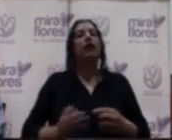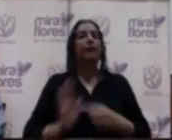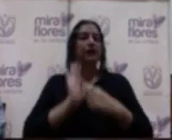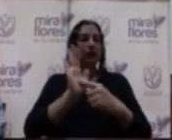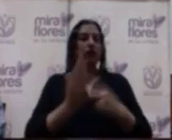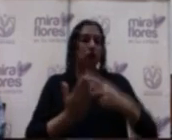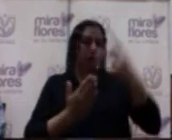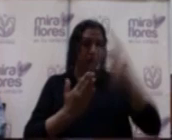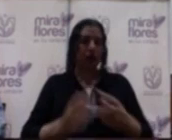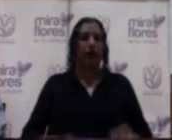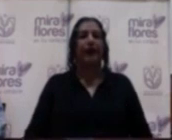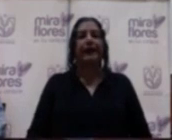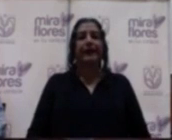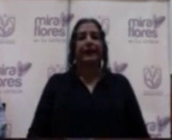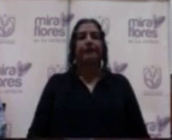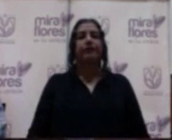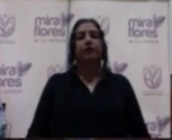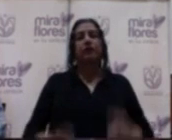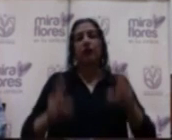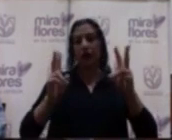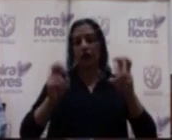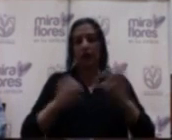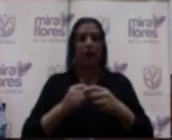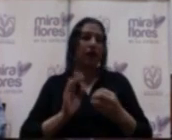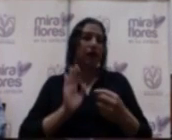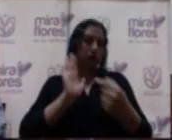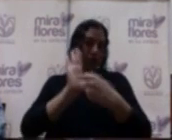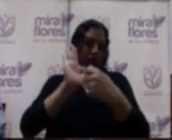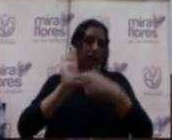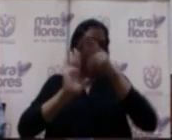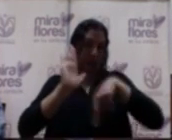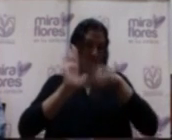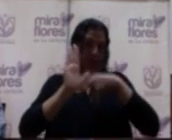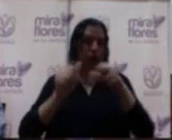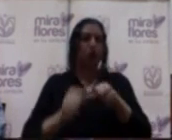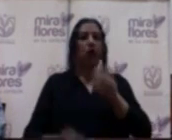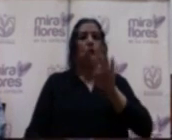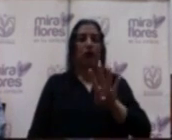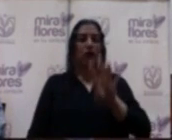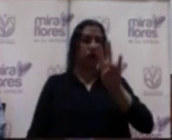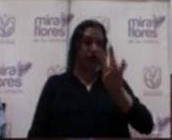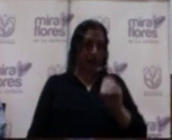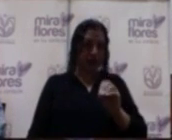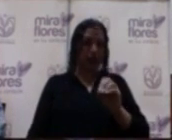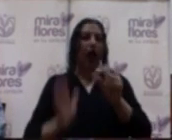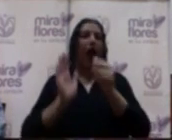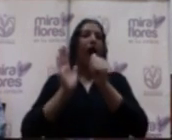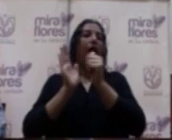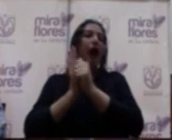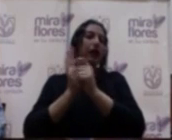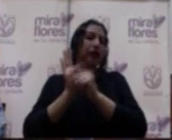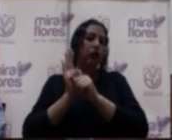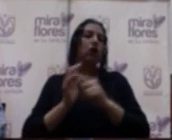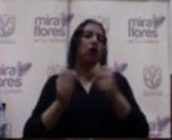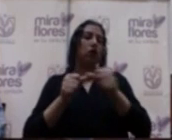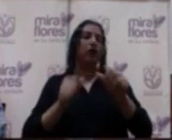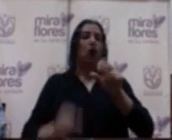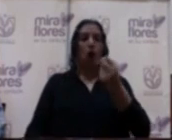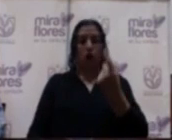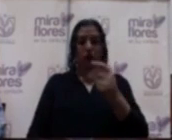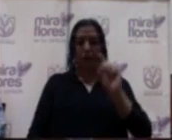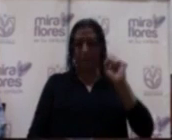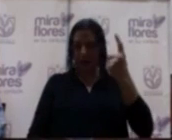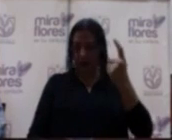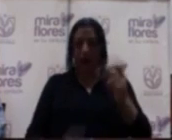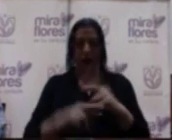En el marco de lo establecido en la Ordenanza 470, artículo 11, en el primer taller se eligió,